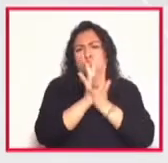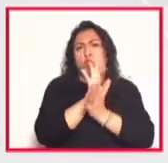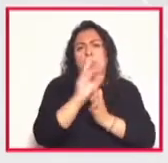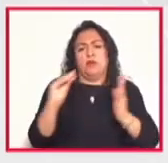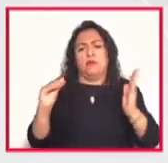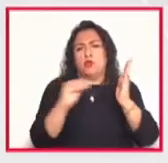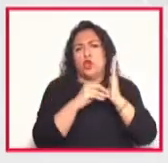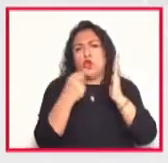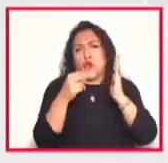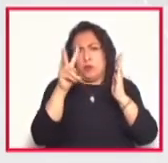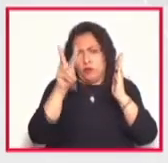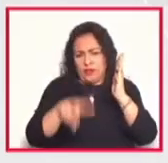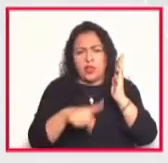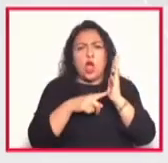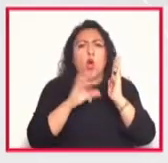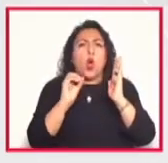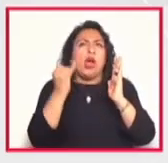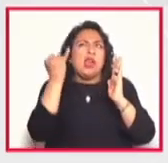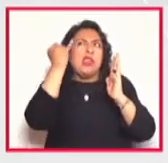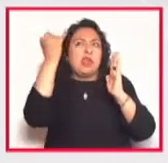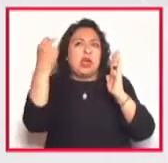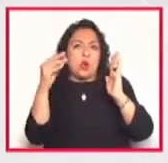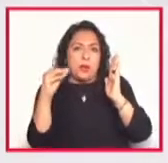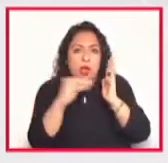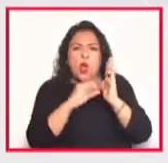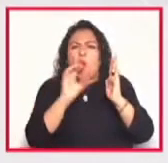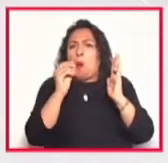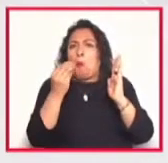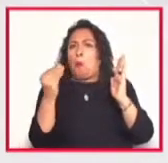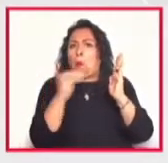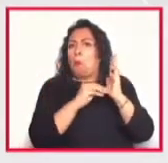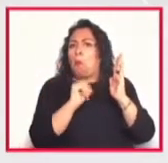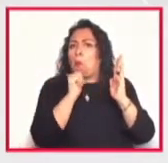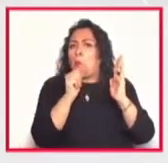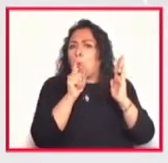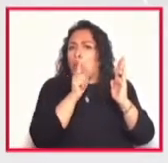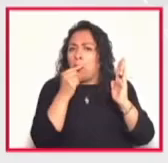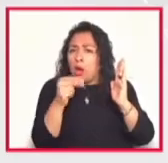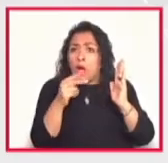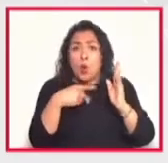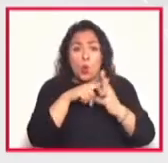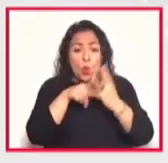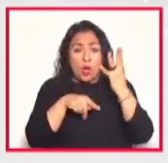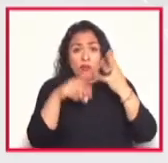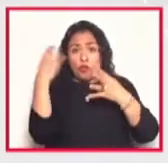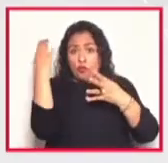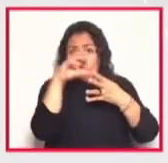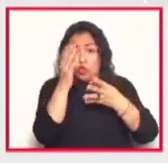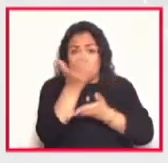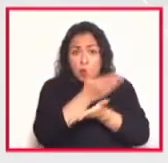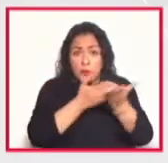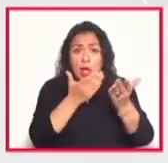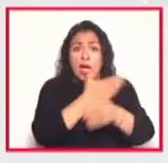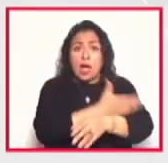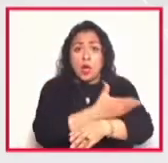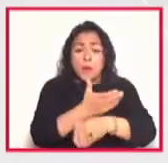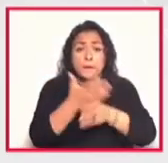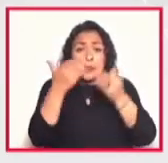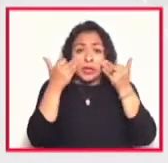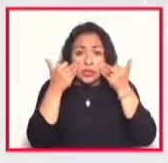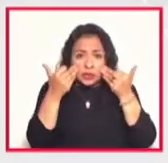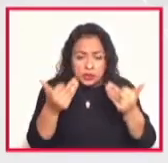real un seudónimo o de manera anónima y las cuatro fotografías que compartan podrán ir acompañadas por un testimonio